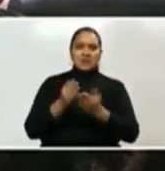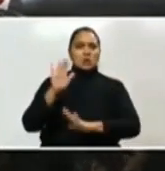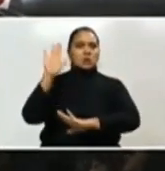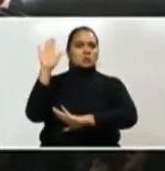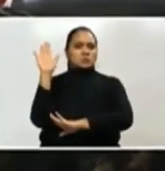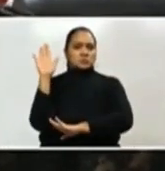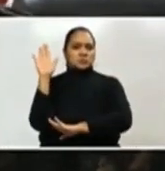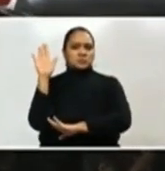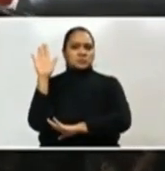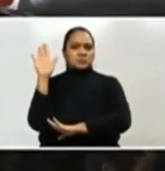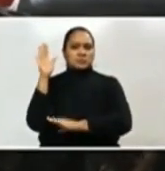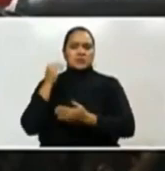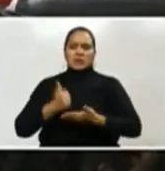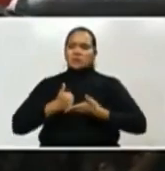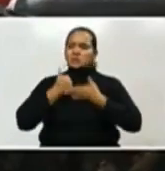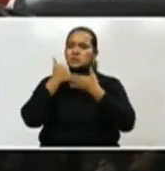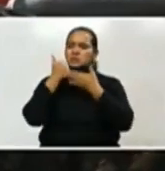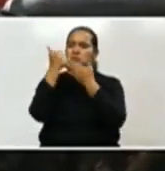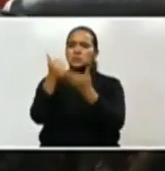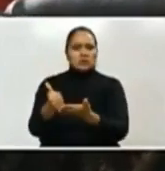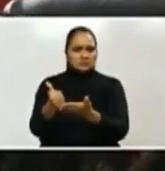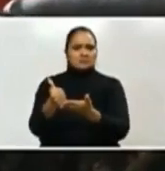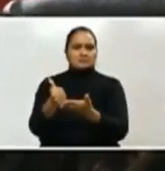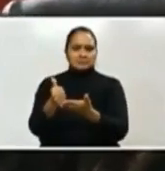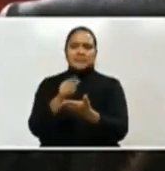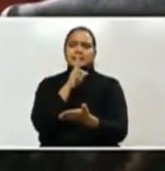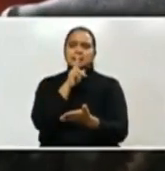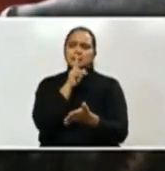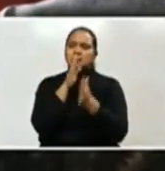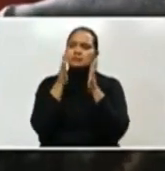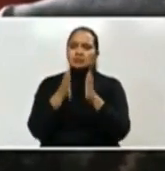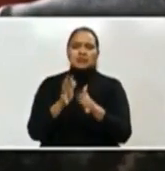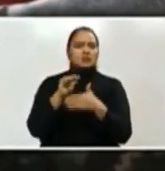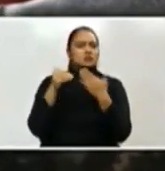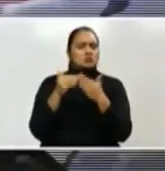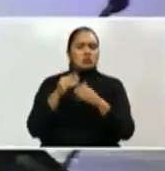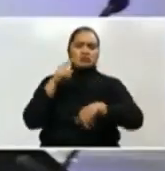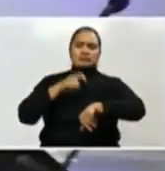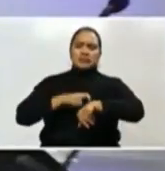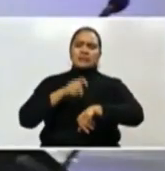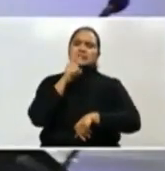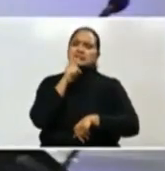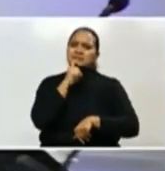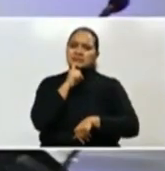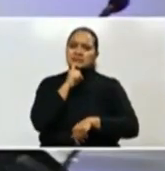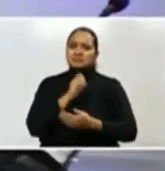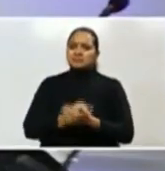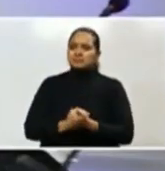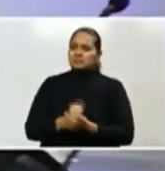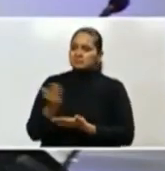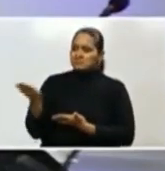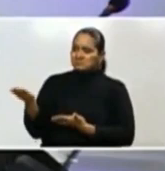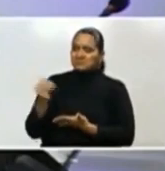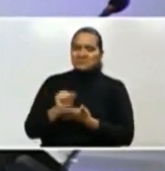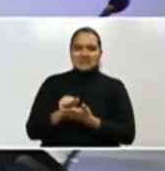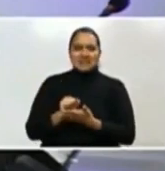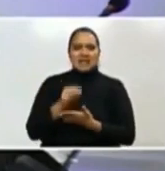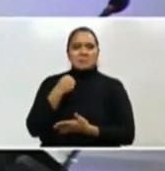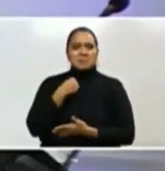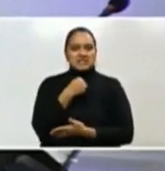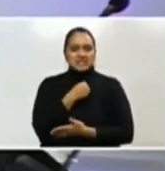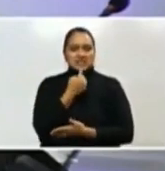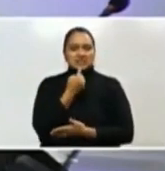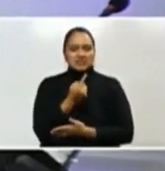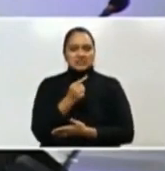compromiso de ayudar al pueblo hondureño en todos aquellos momentos difíciles. Ministro Arnaldo, cuéntenos, ¿cómo